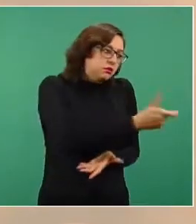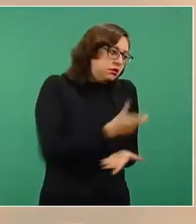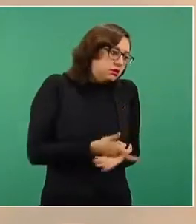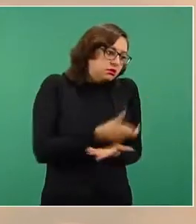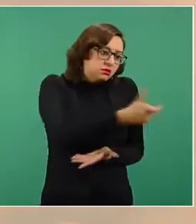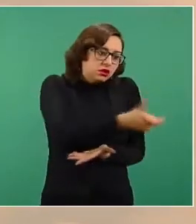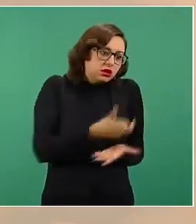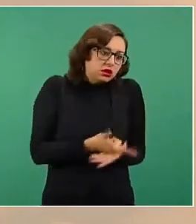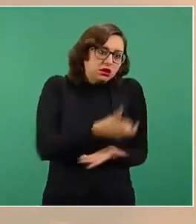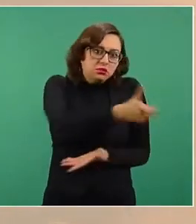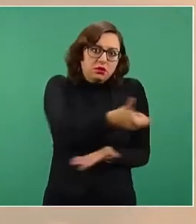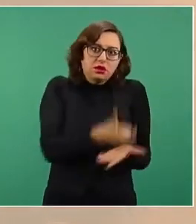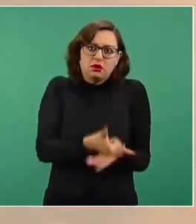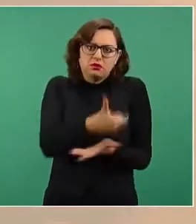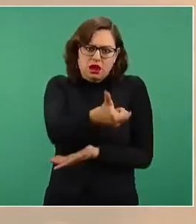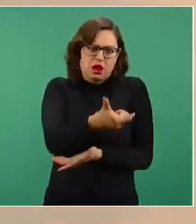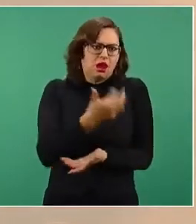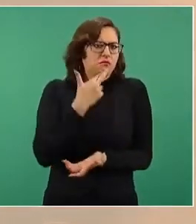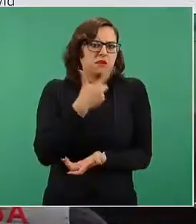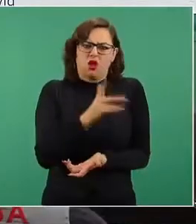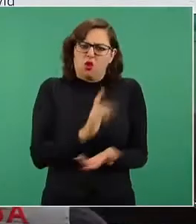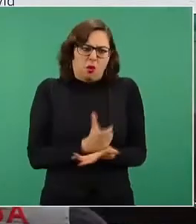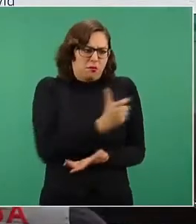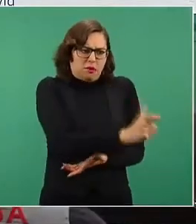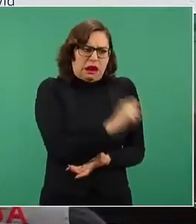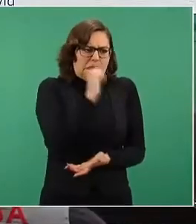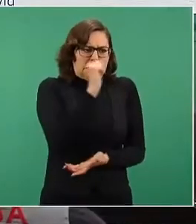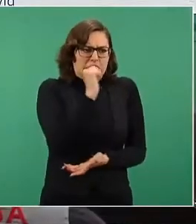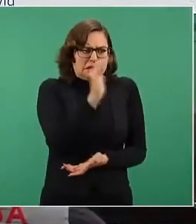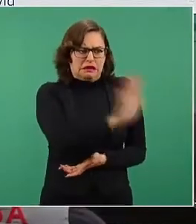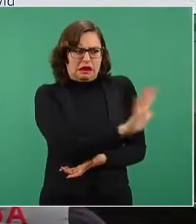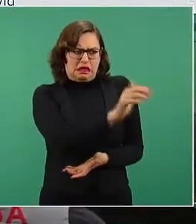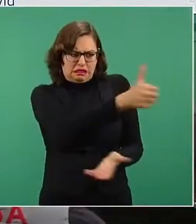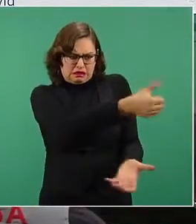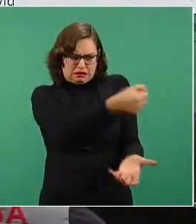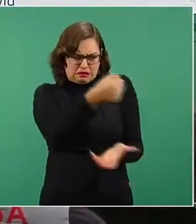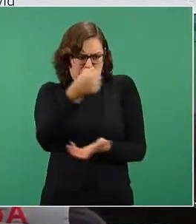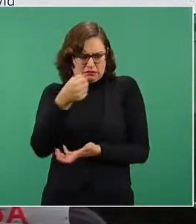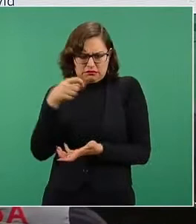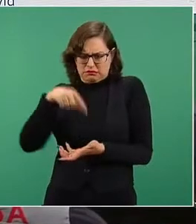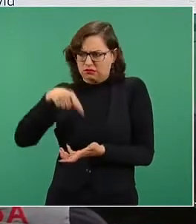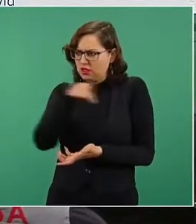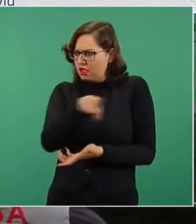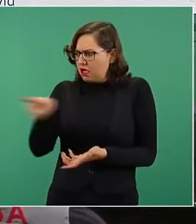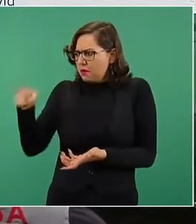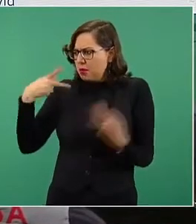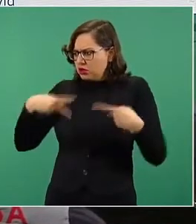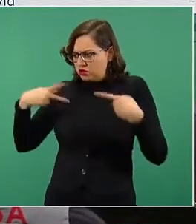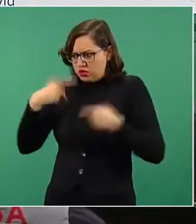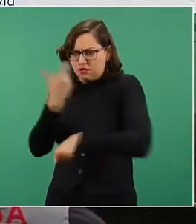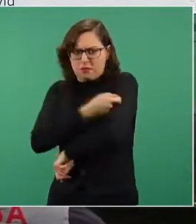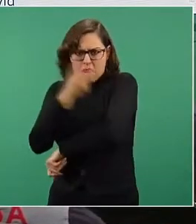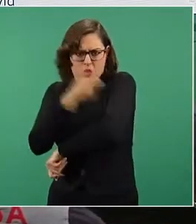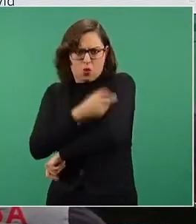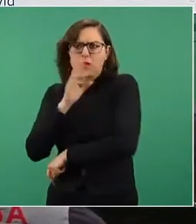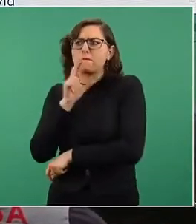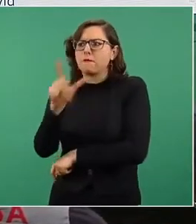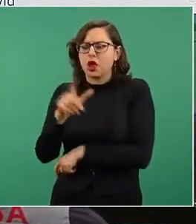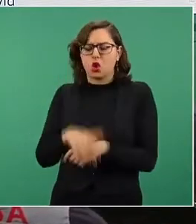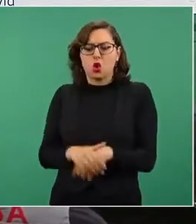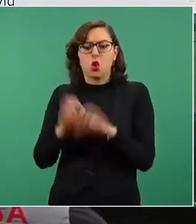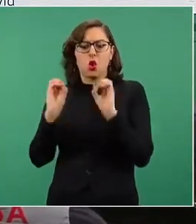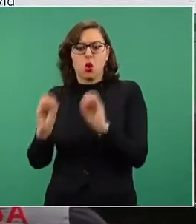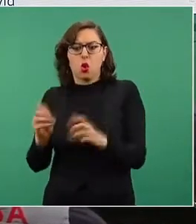vacunar adultos adultos mayores en estos estados o a las pensiones del adulto mayor en Tlaxcala,